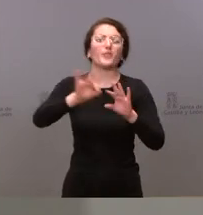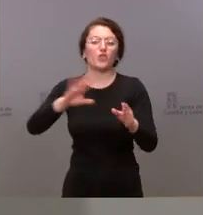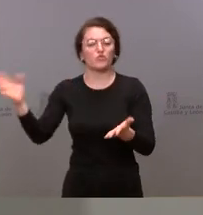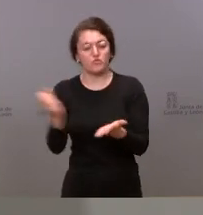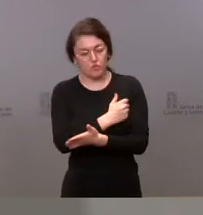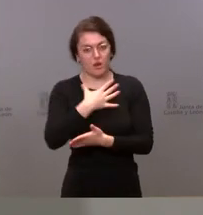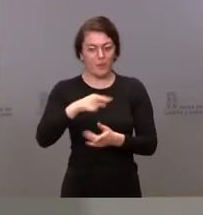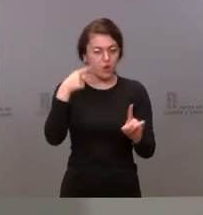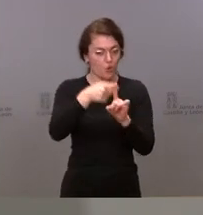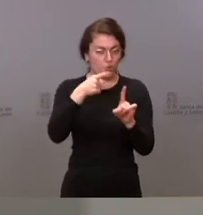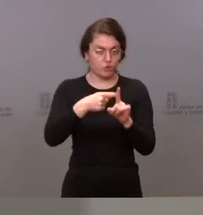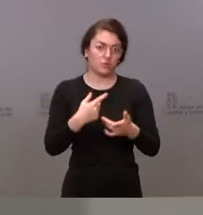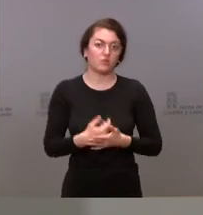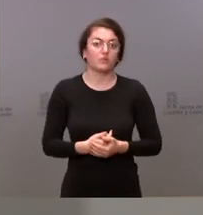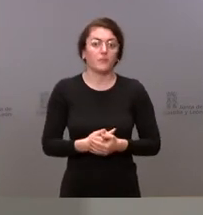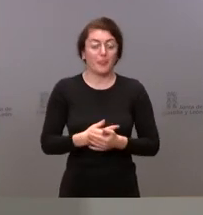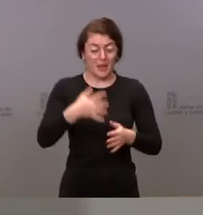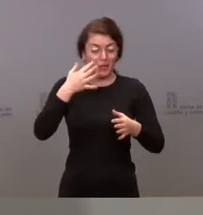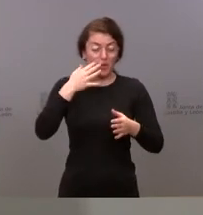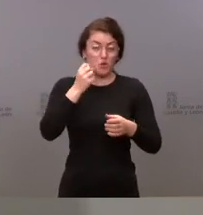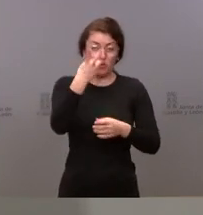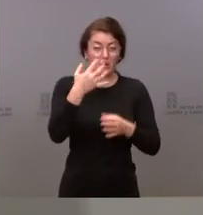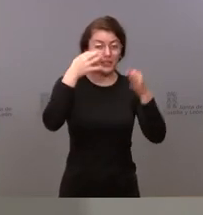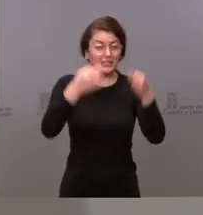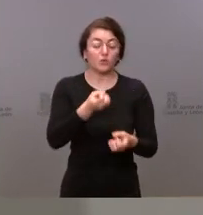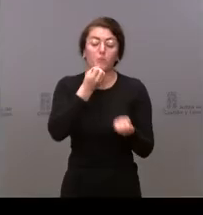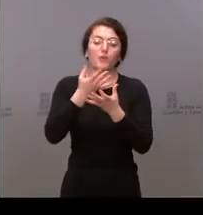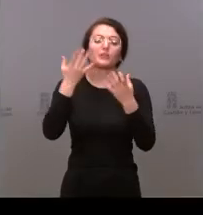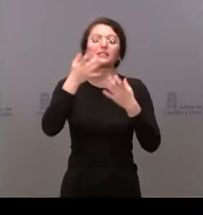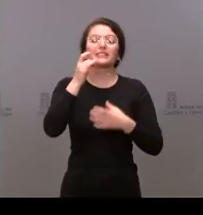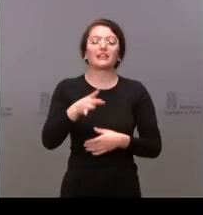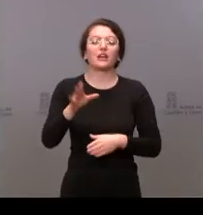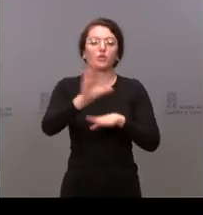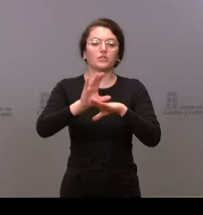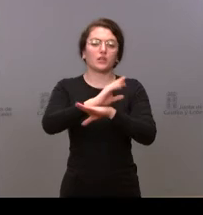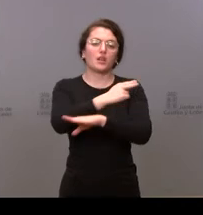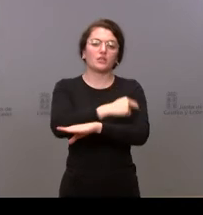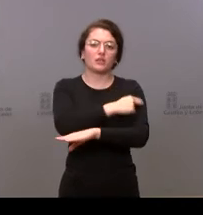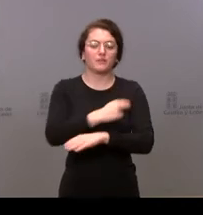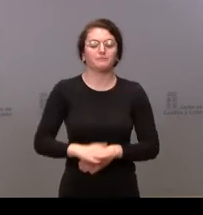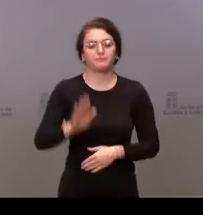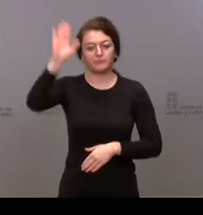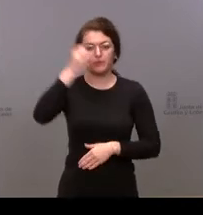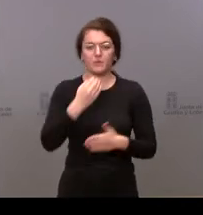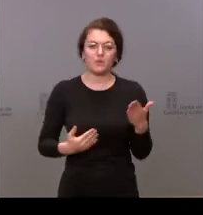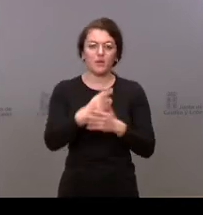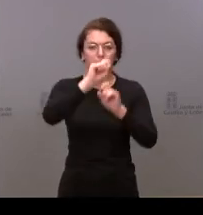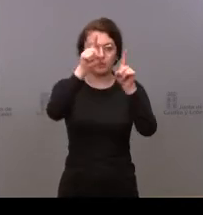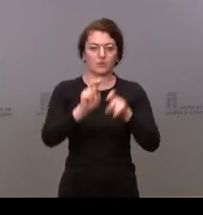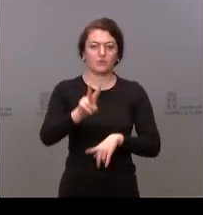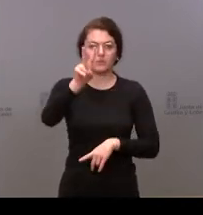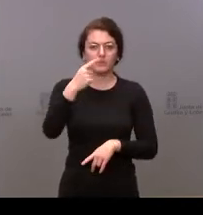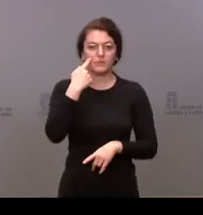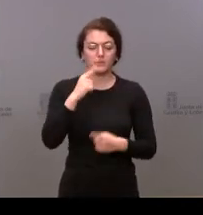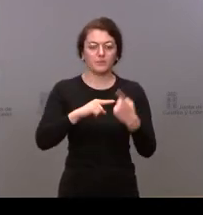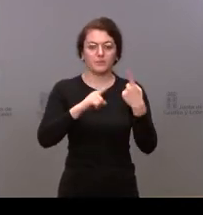número exacto pues se lo preverá la consejería de sanidad sí hola buenos días por aquí yo tenía dos cuestiones la primera es